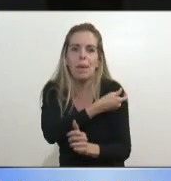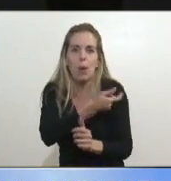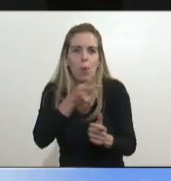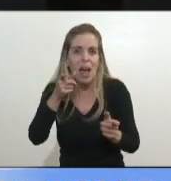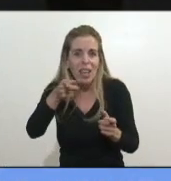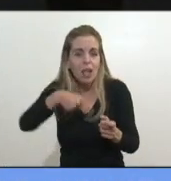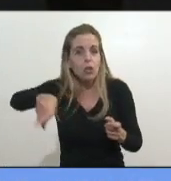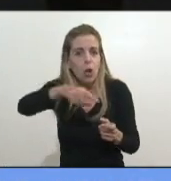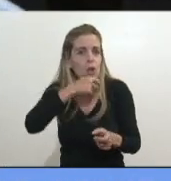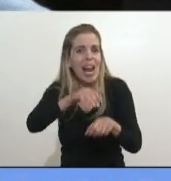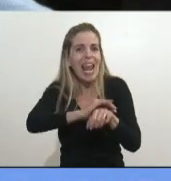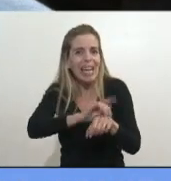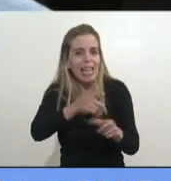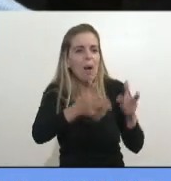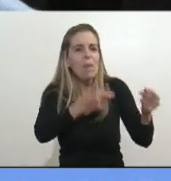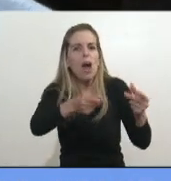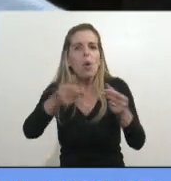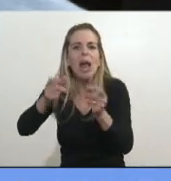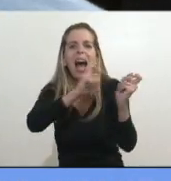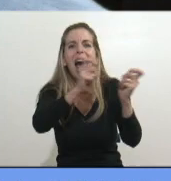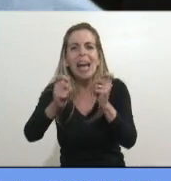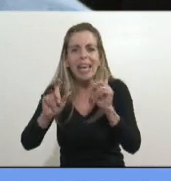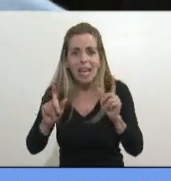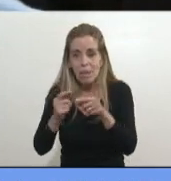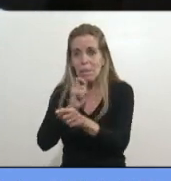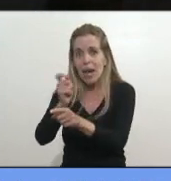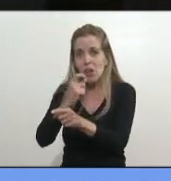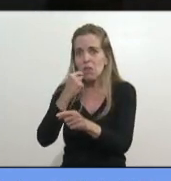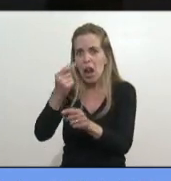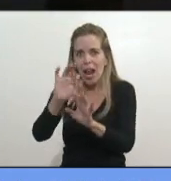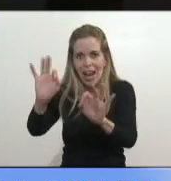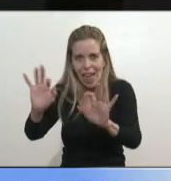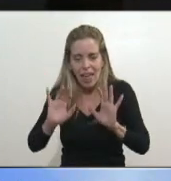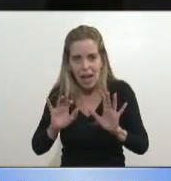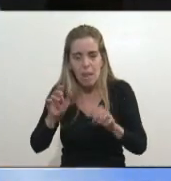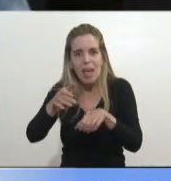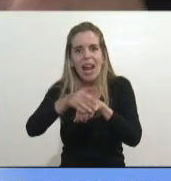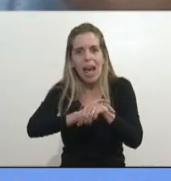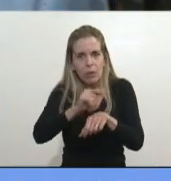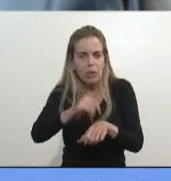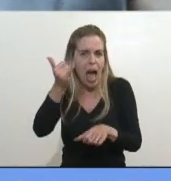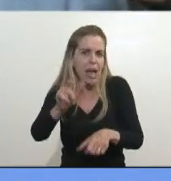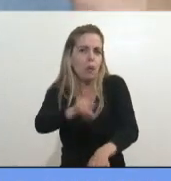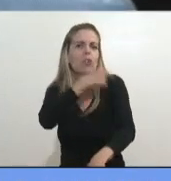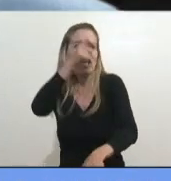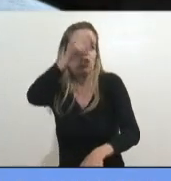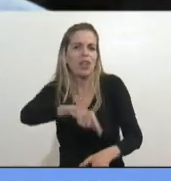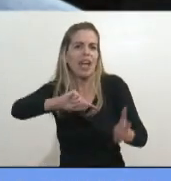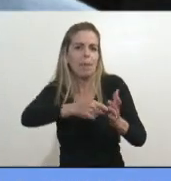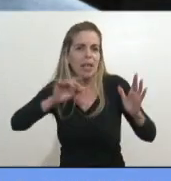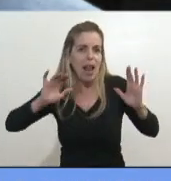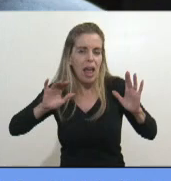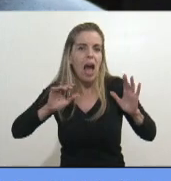le vacunaron? ¿Dónde está eso? ¿Por qué no le pregunta al periodista eso? Ah, bueno, pero si es una tradición, dice el periodista, bueno, es una tradición,